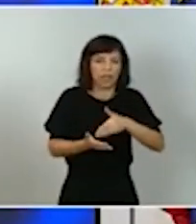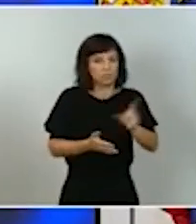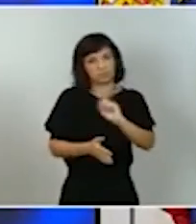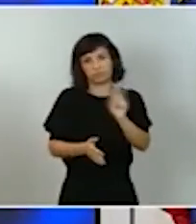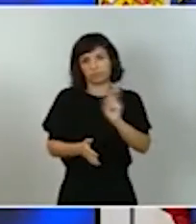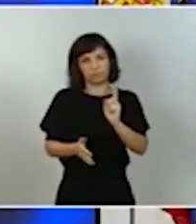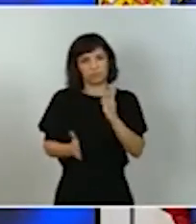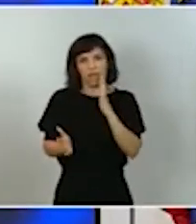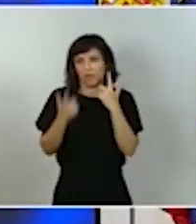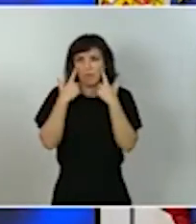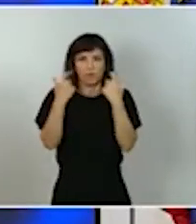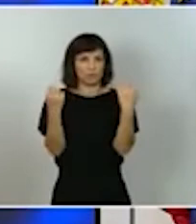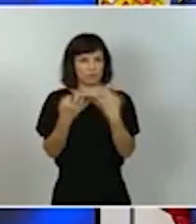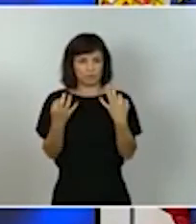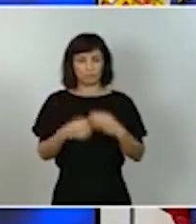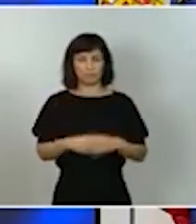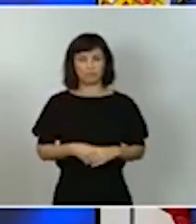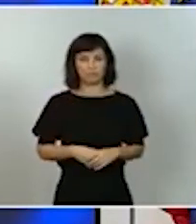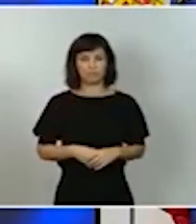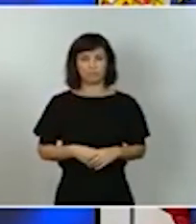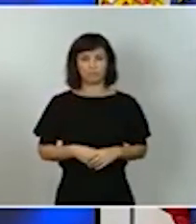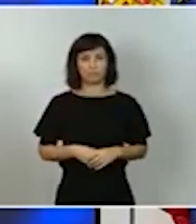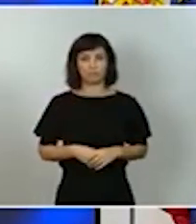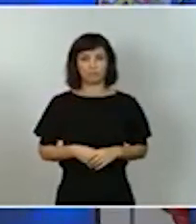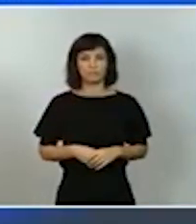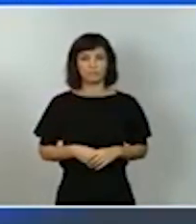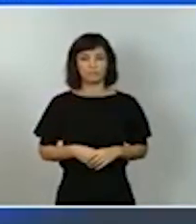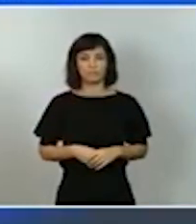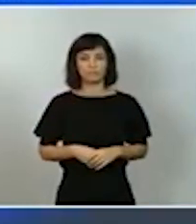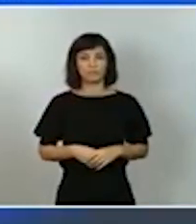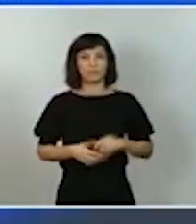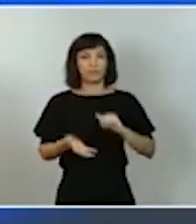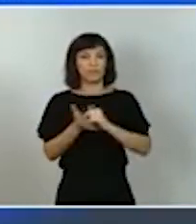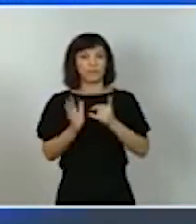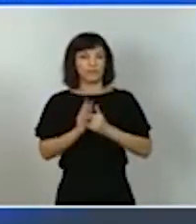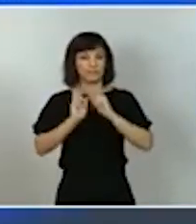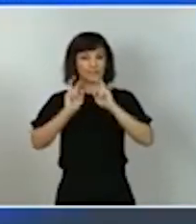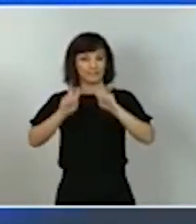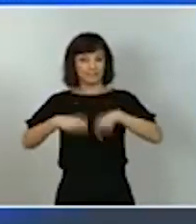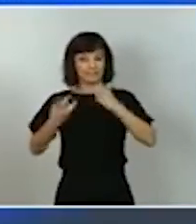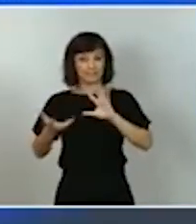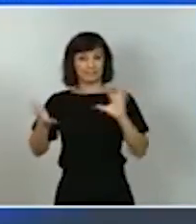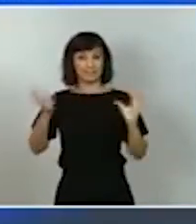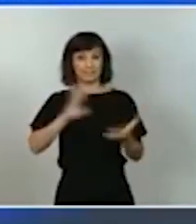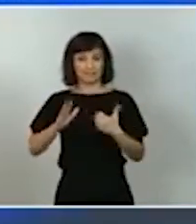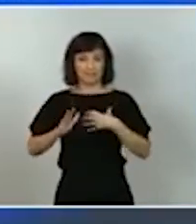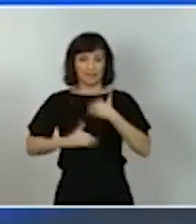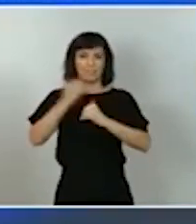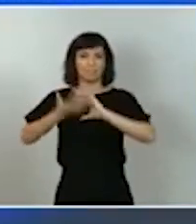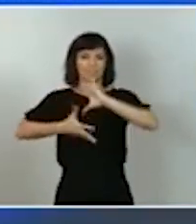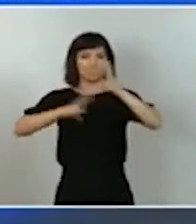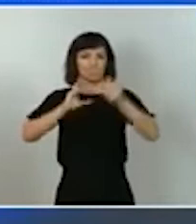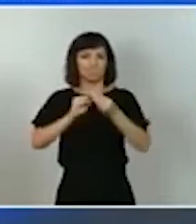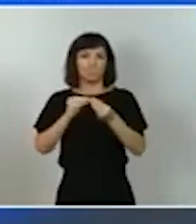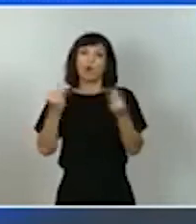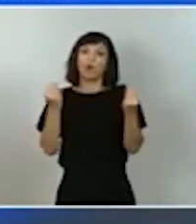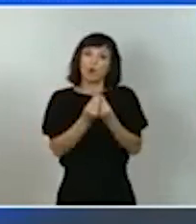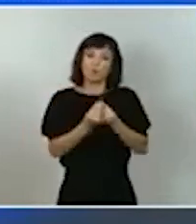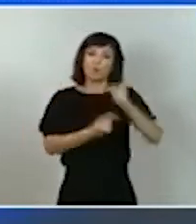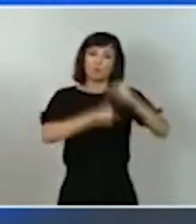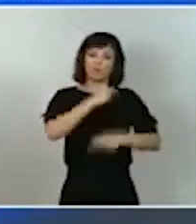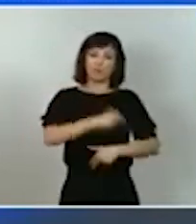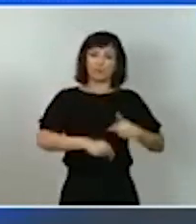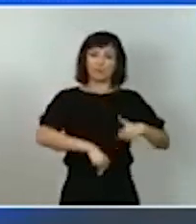el plan de recuperación transformación y resiliencia junto con los presupuestos generales del estado definirán el